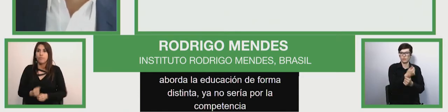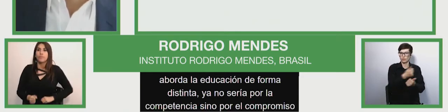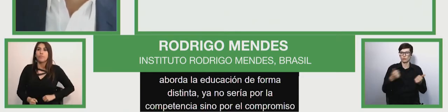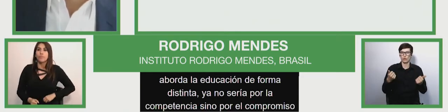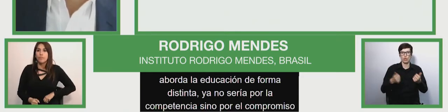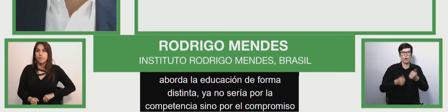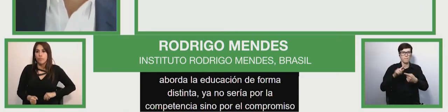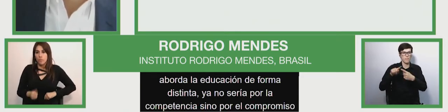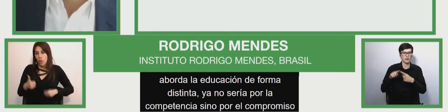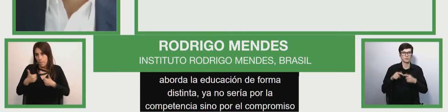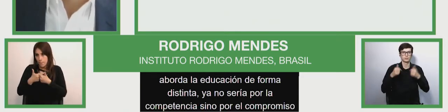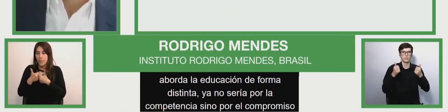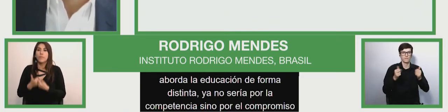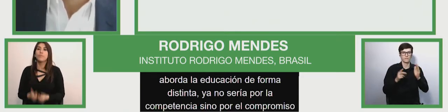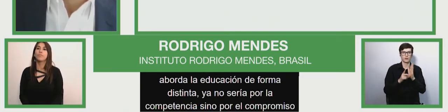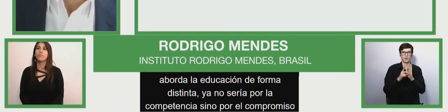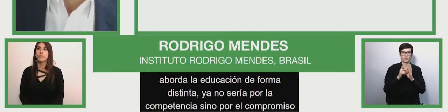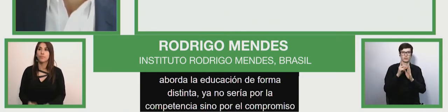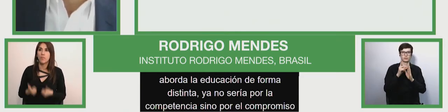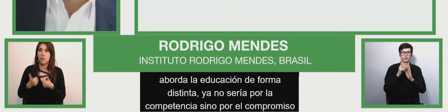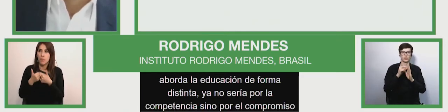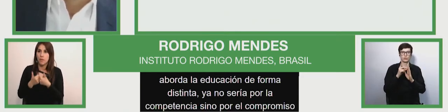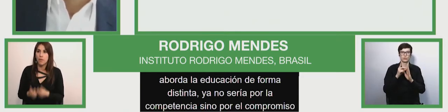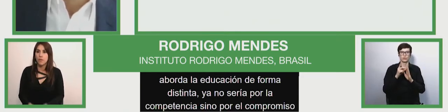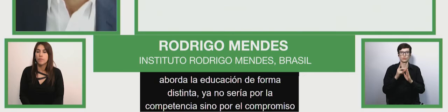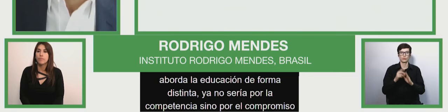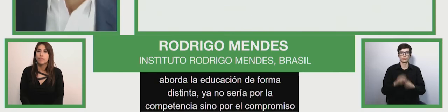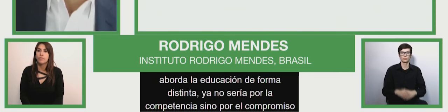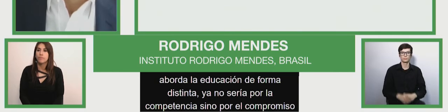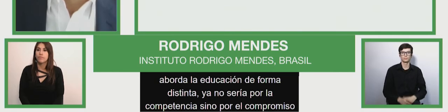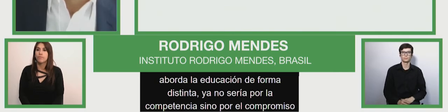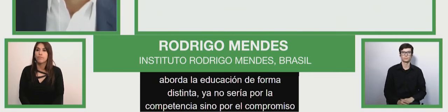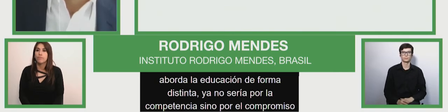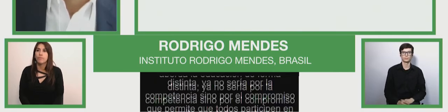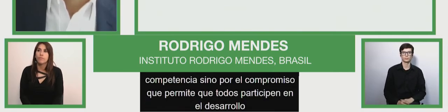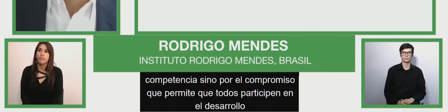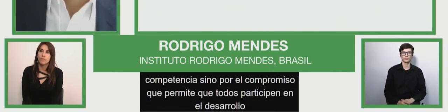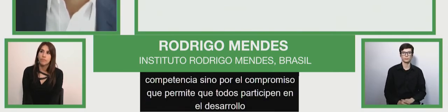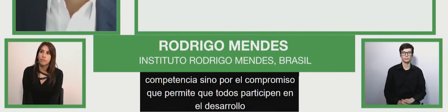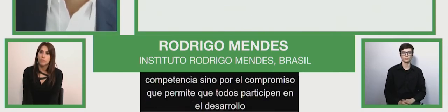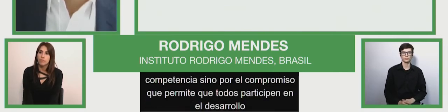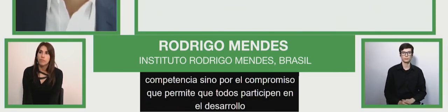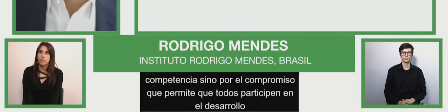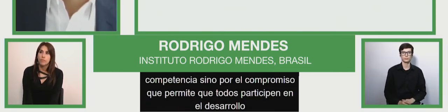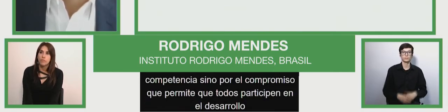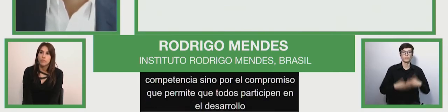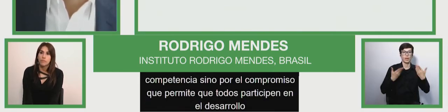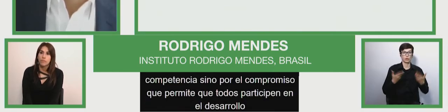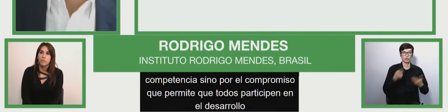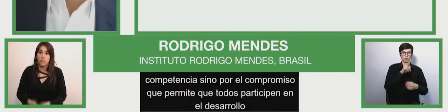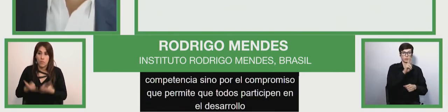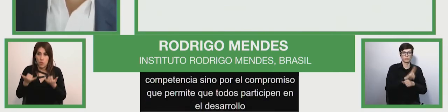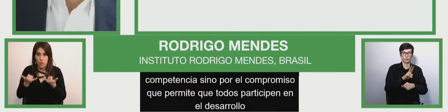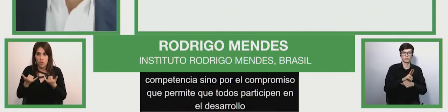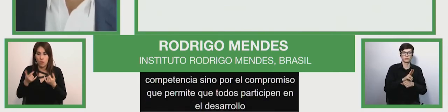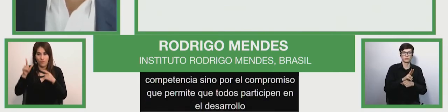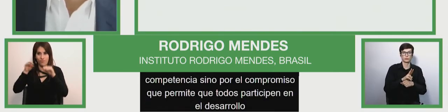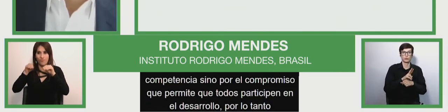todos participen en el desarrollo y por lo tanto el profesor